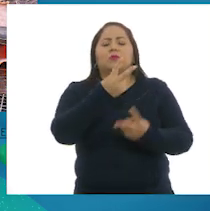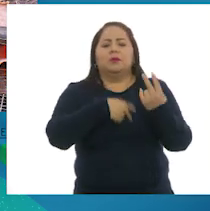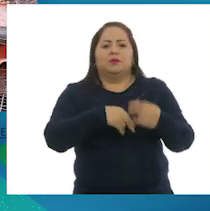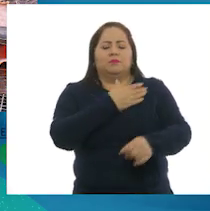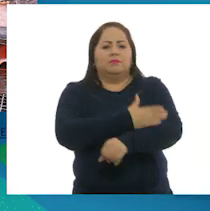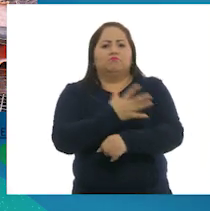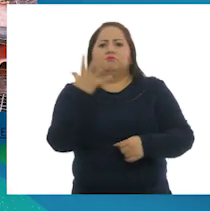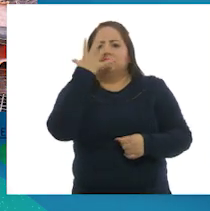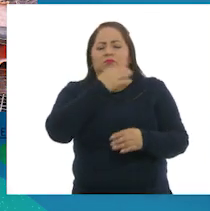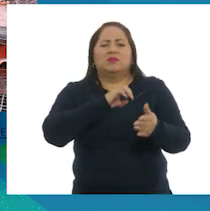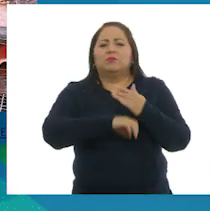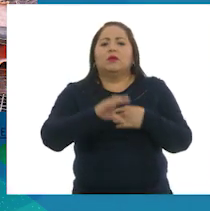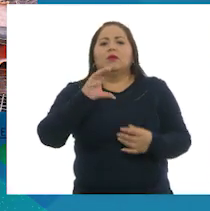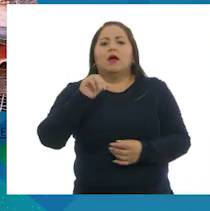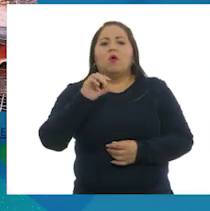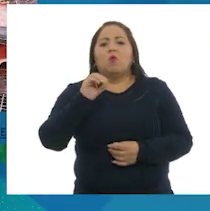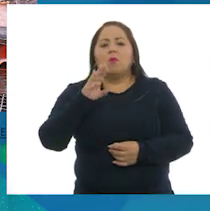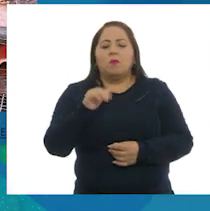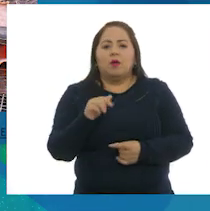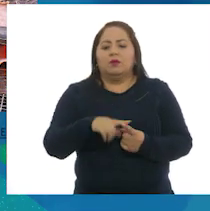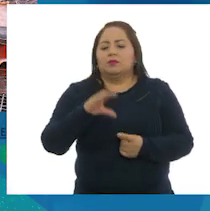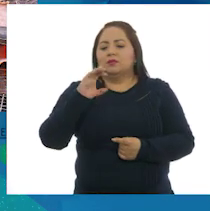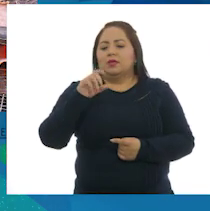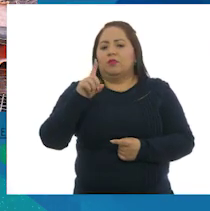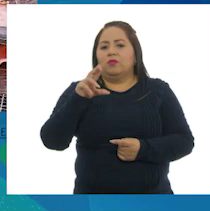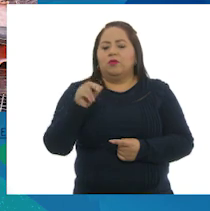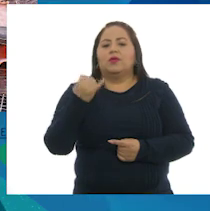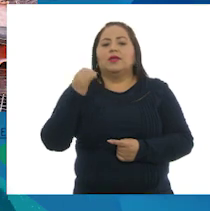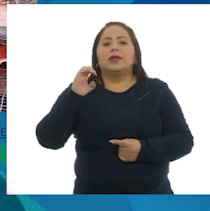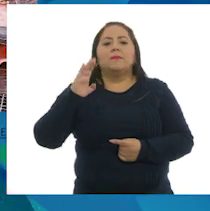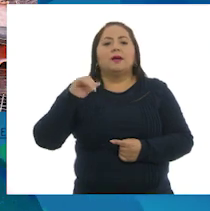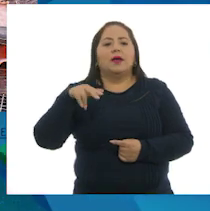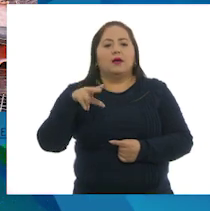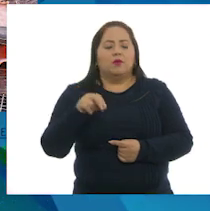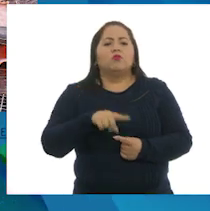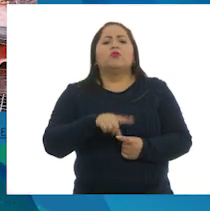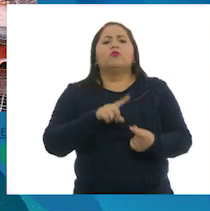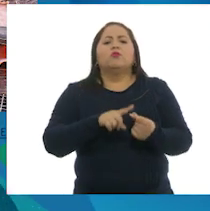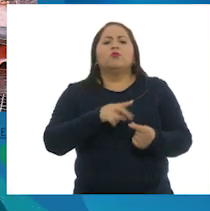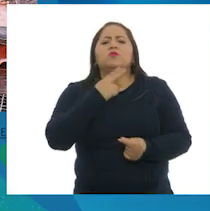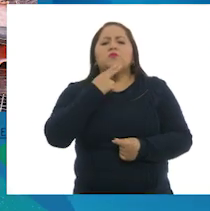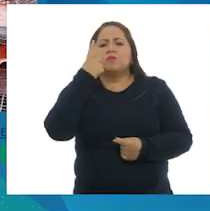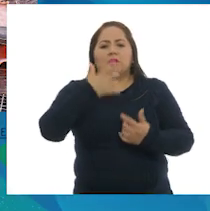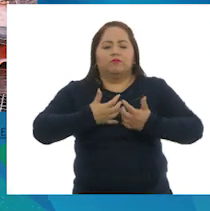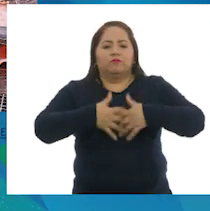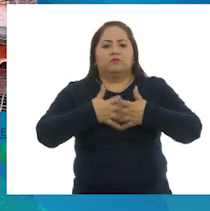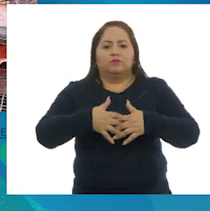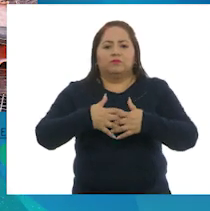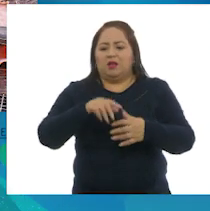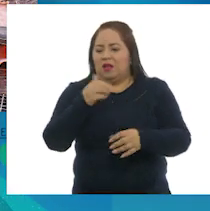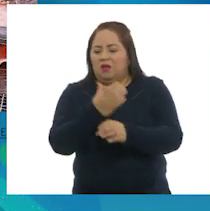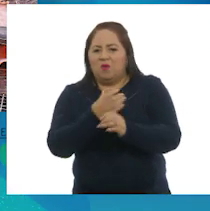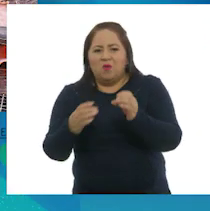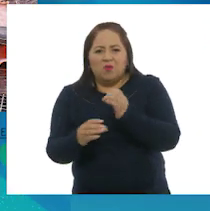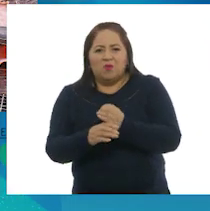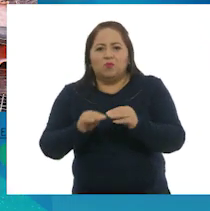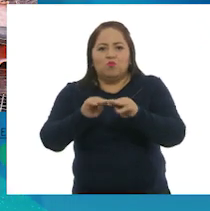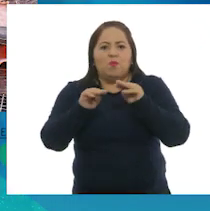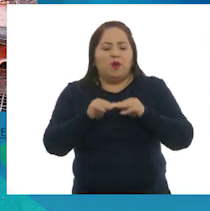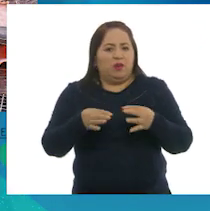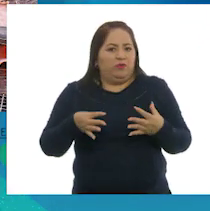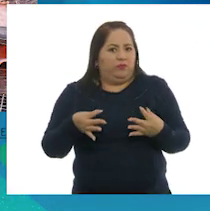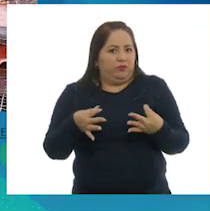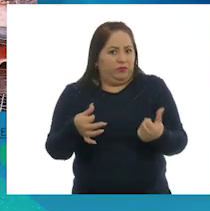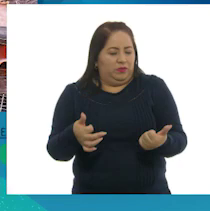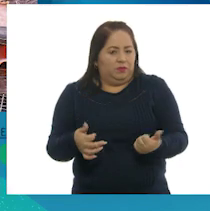preciosas como la caoba, el cedro y el ébano, las cuales se utilizan para la fabricación de instrumentos y muebles finos.